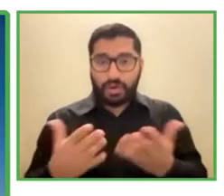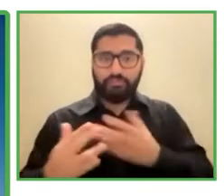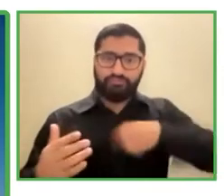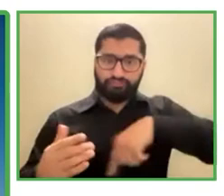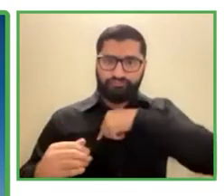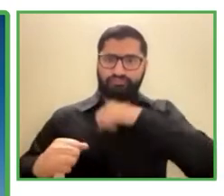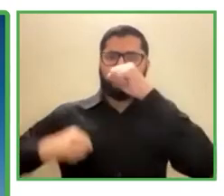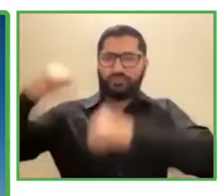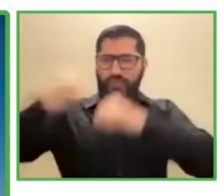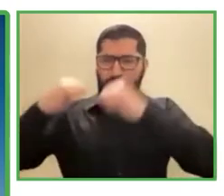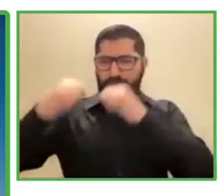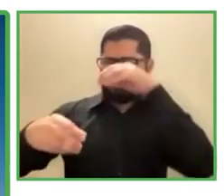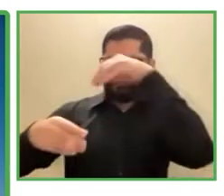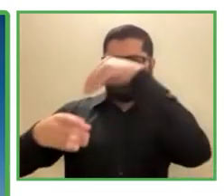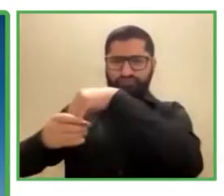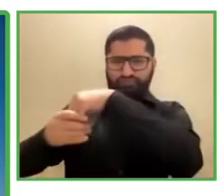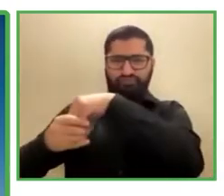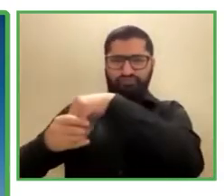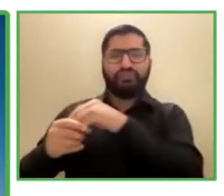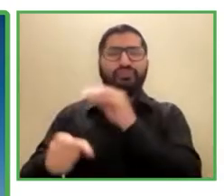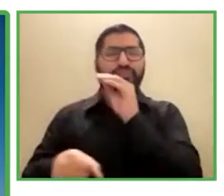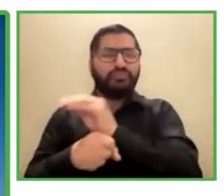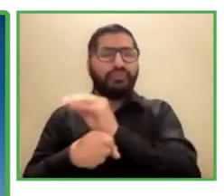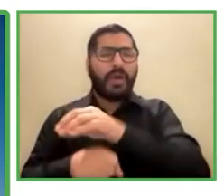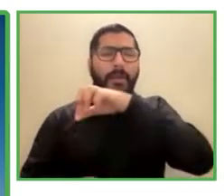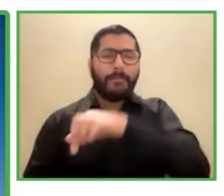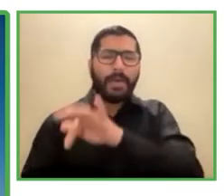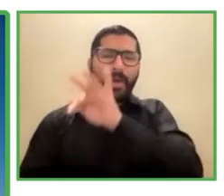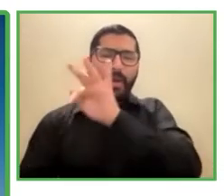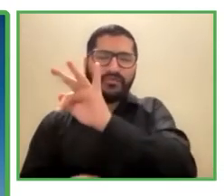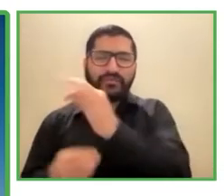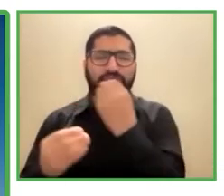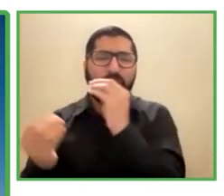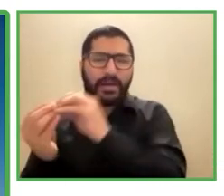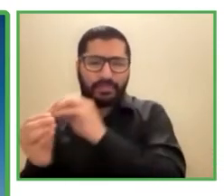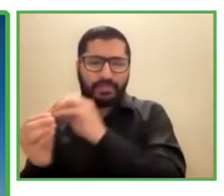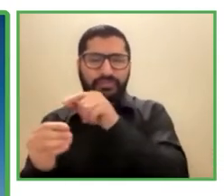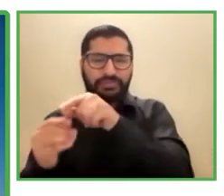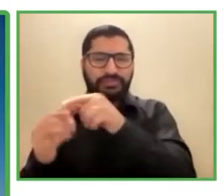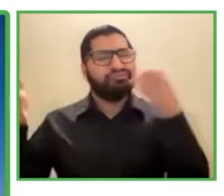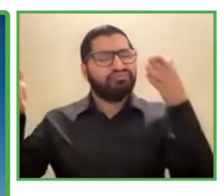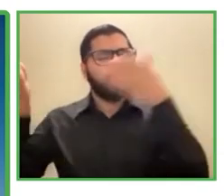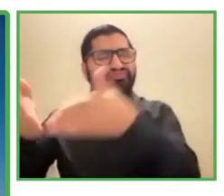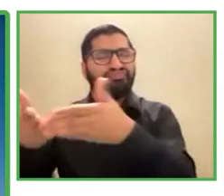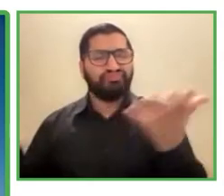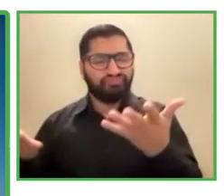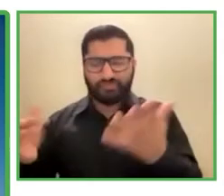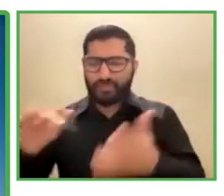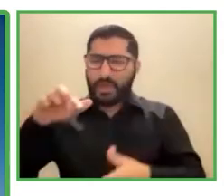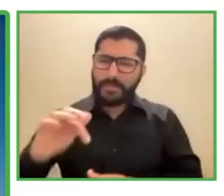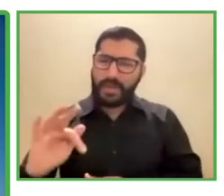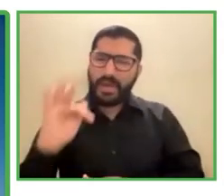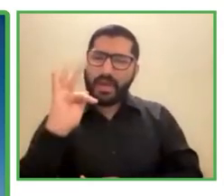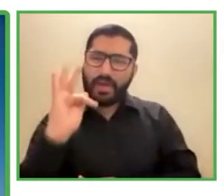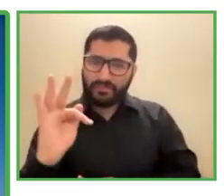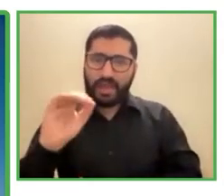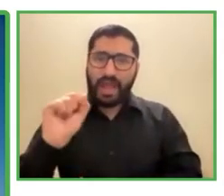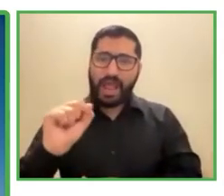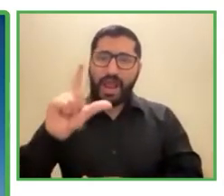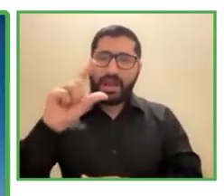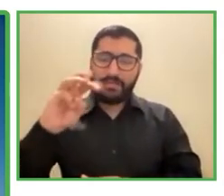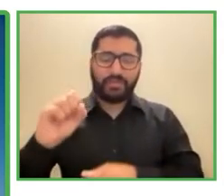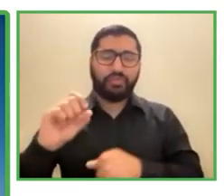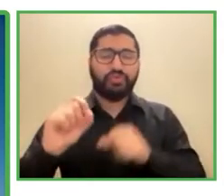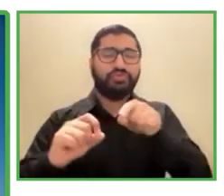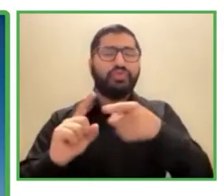Primero contarles que BF Alimentos es una empresa que está en Chile, su casa matriz en Talca,